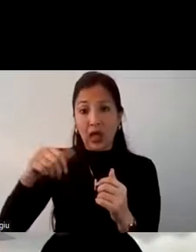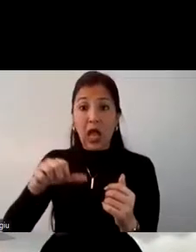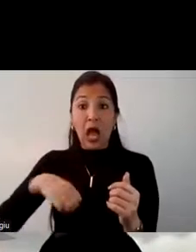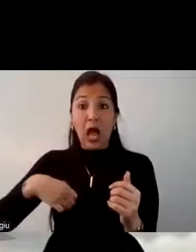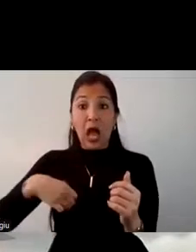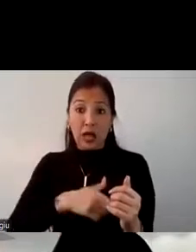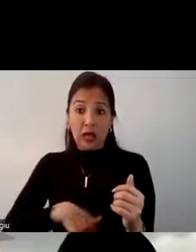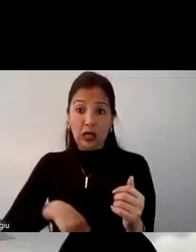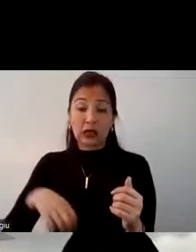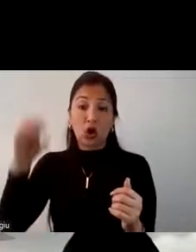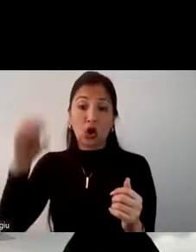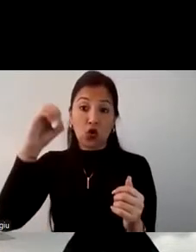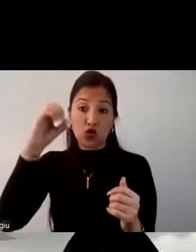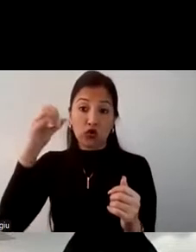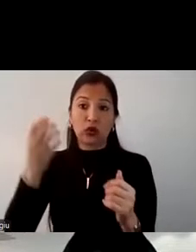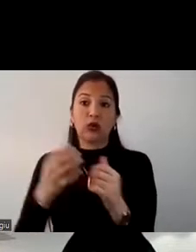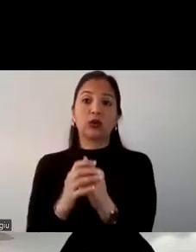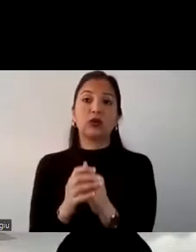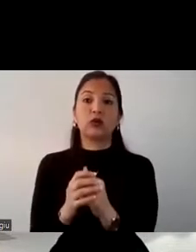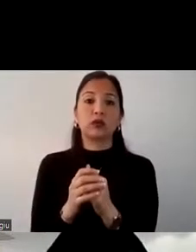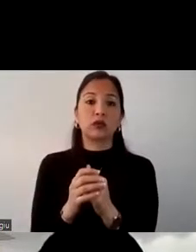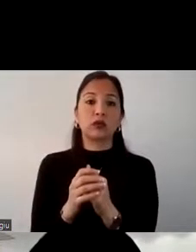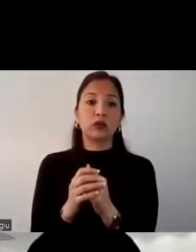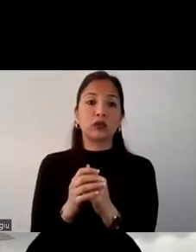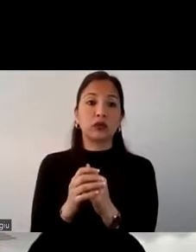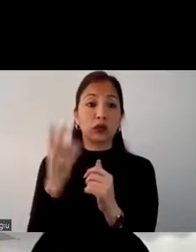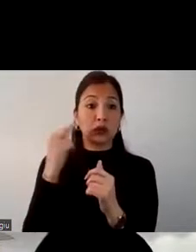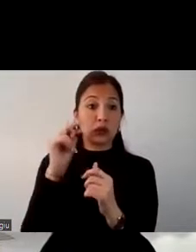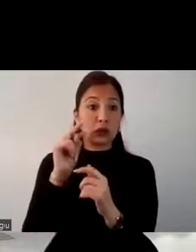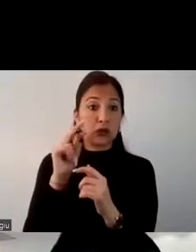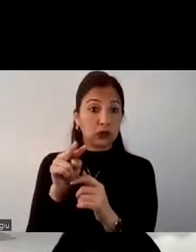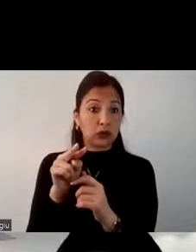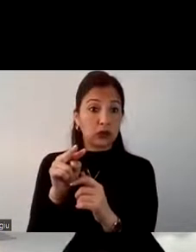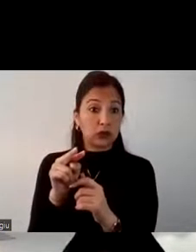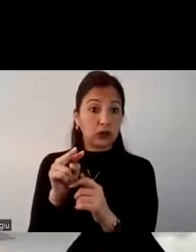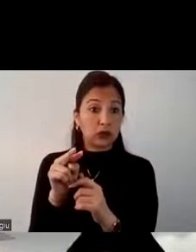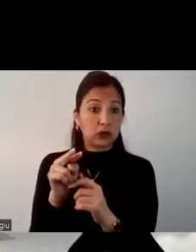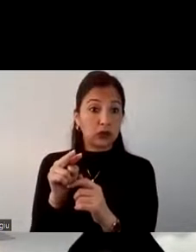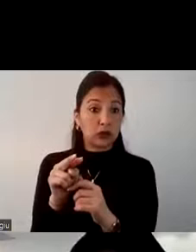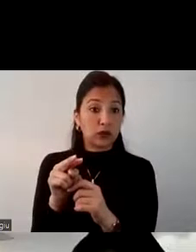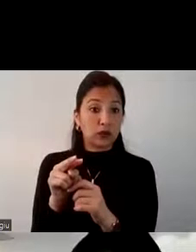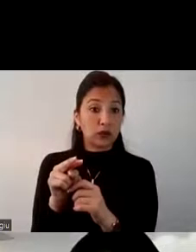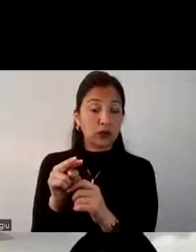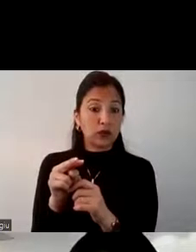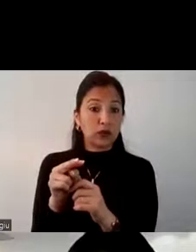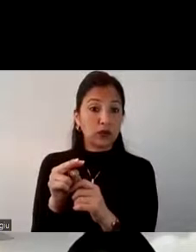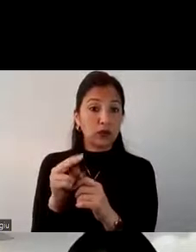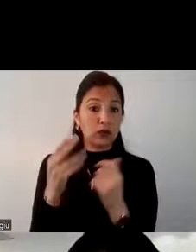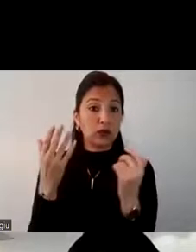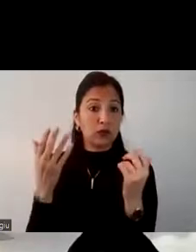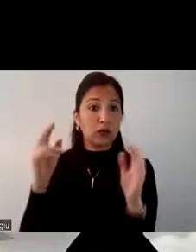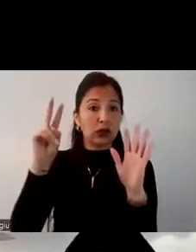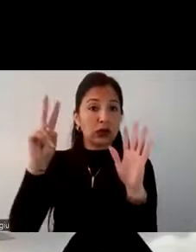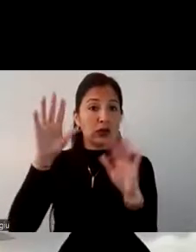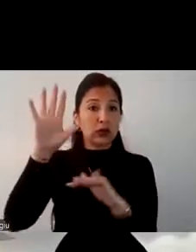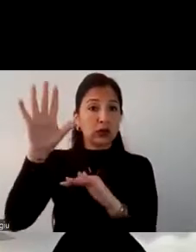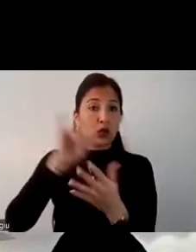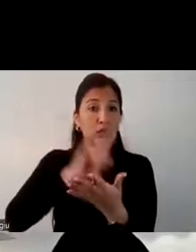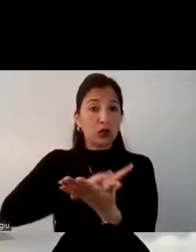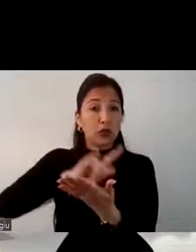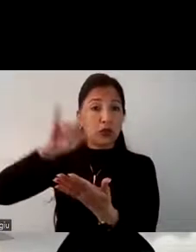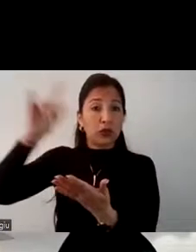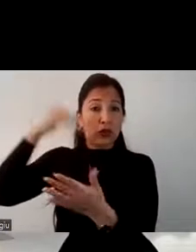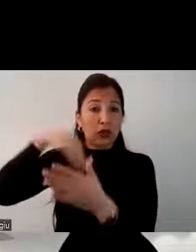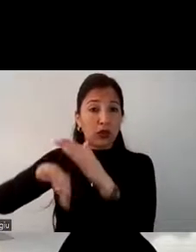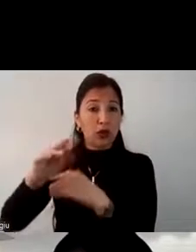Oceanía. Y es acá donde es lo que les comenté. Considerando que un 75% viajaría